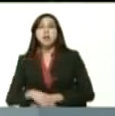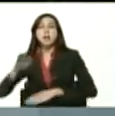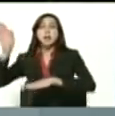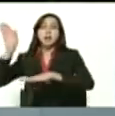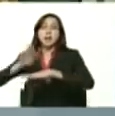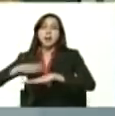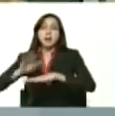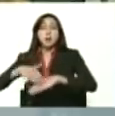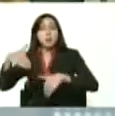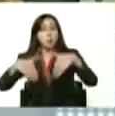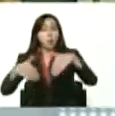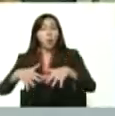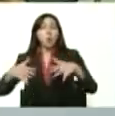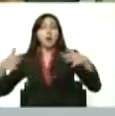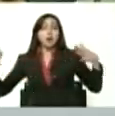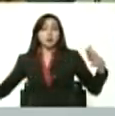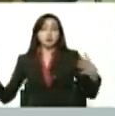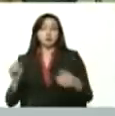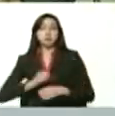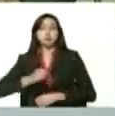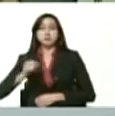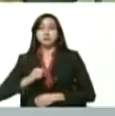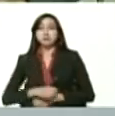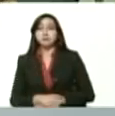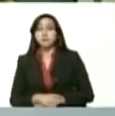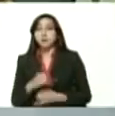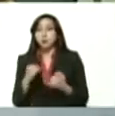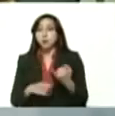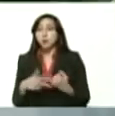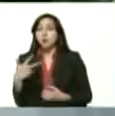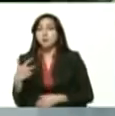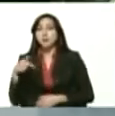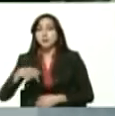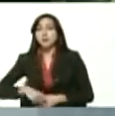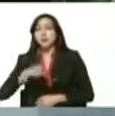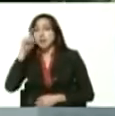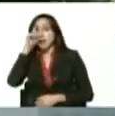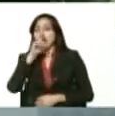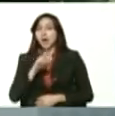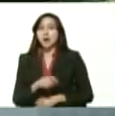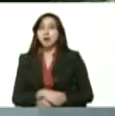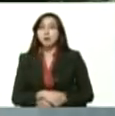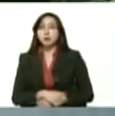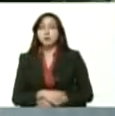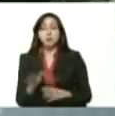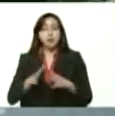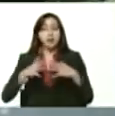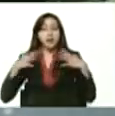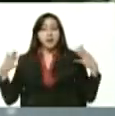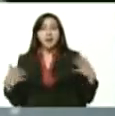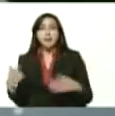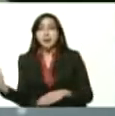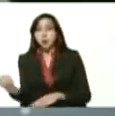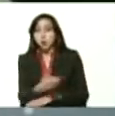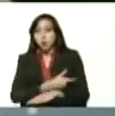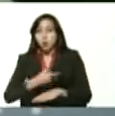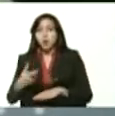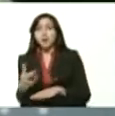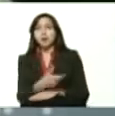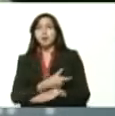una mega elección en el último trimestre de este año una mega elección para gobernadores